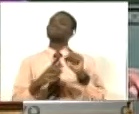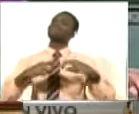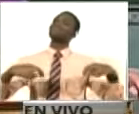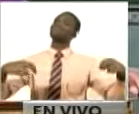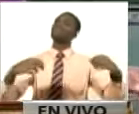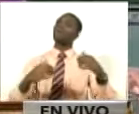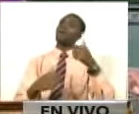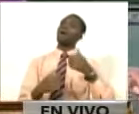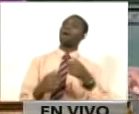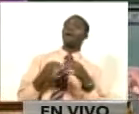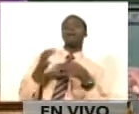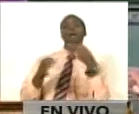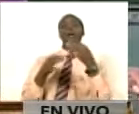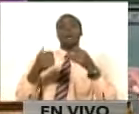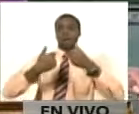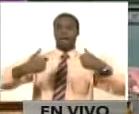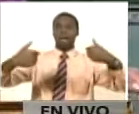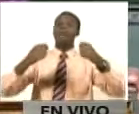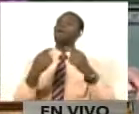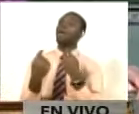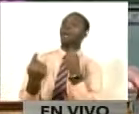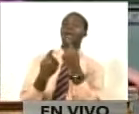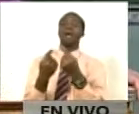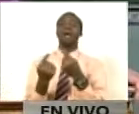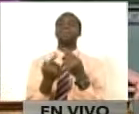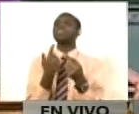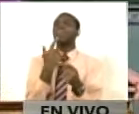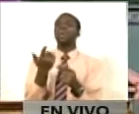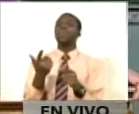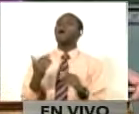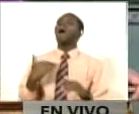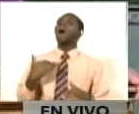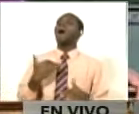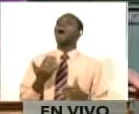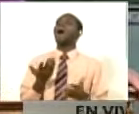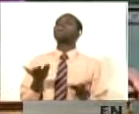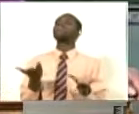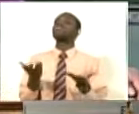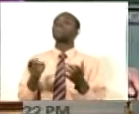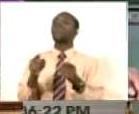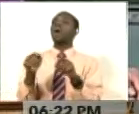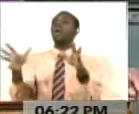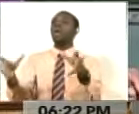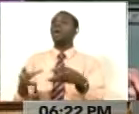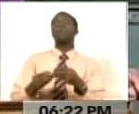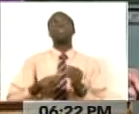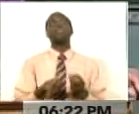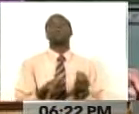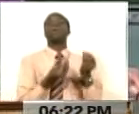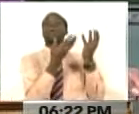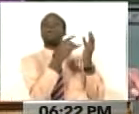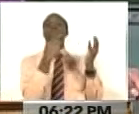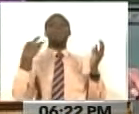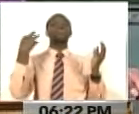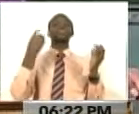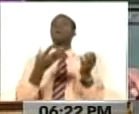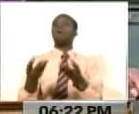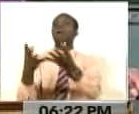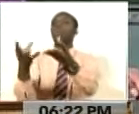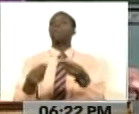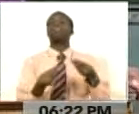Americanos, en el Consejo Permanente, tratando de llevar una ofrenda a su amo imperial. Vergonzoso papel.